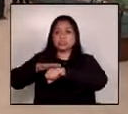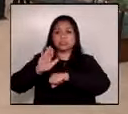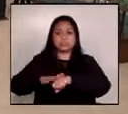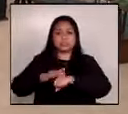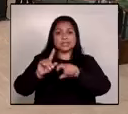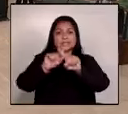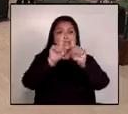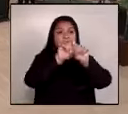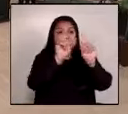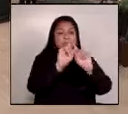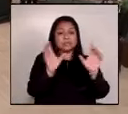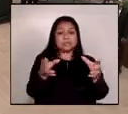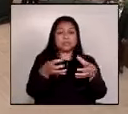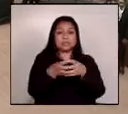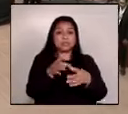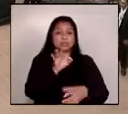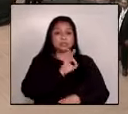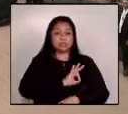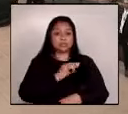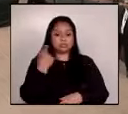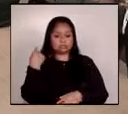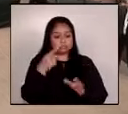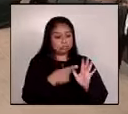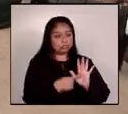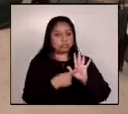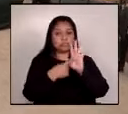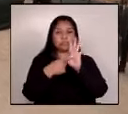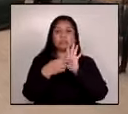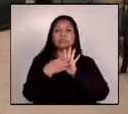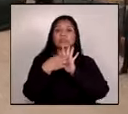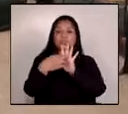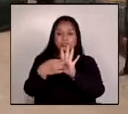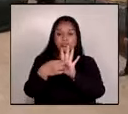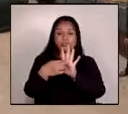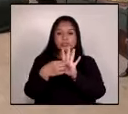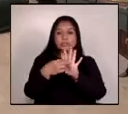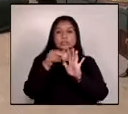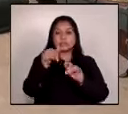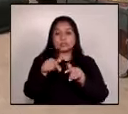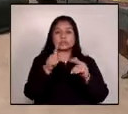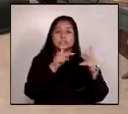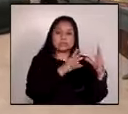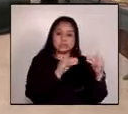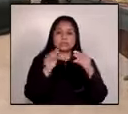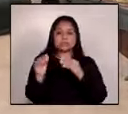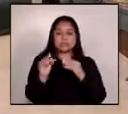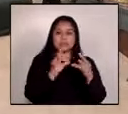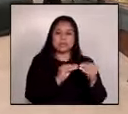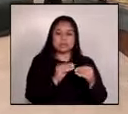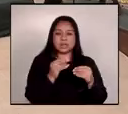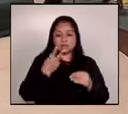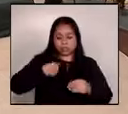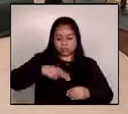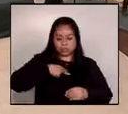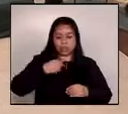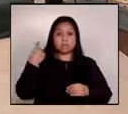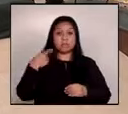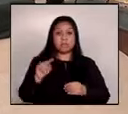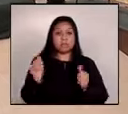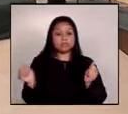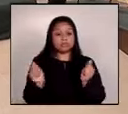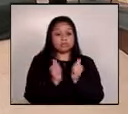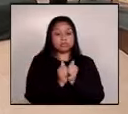distintos sectores sociales para que presenten sus propuestas y que dialoguen con nosotros para que juntos podamos